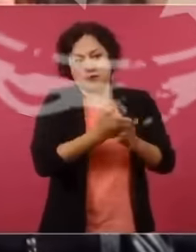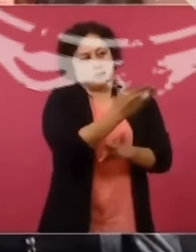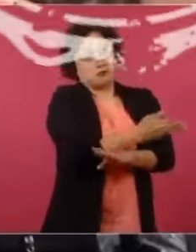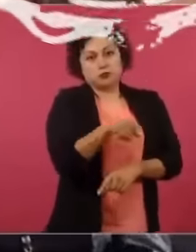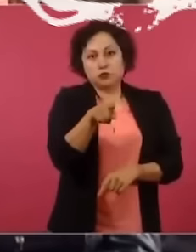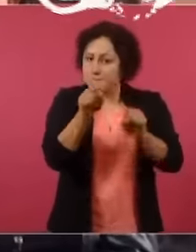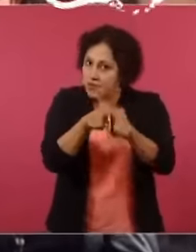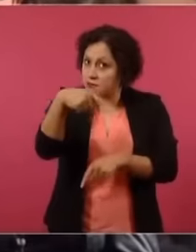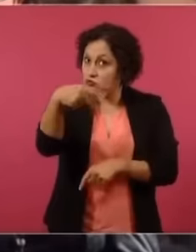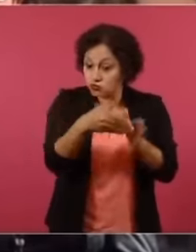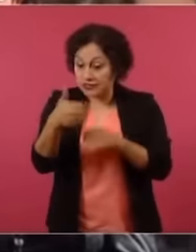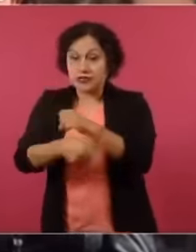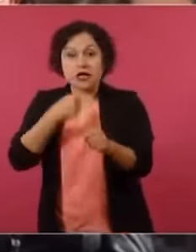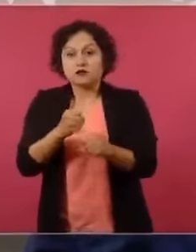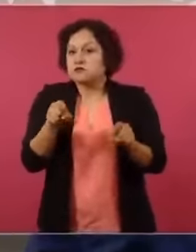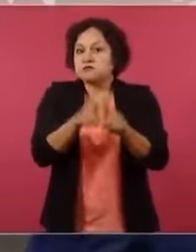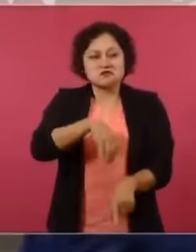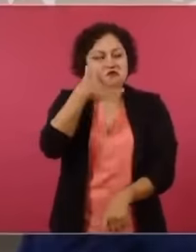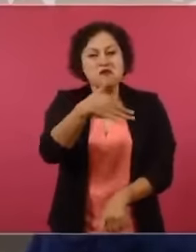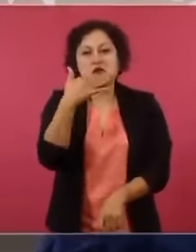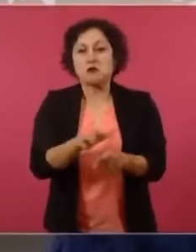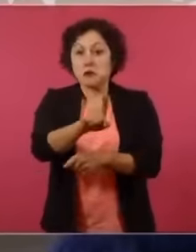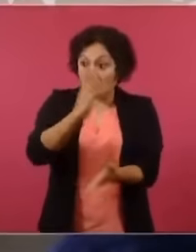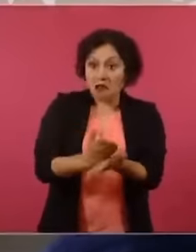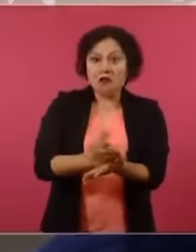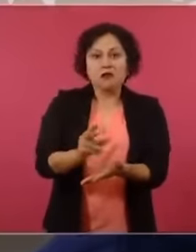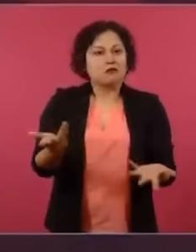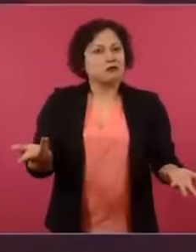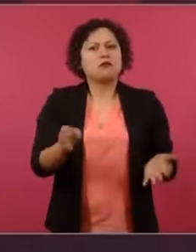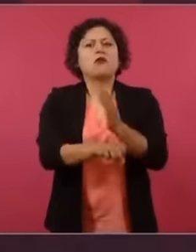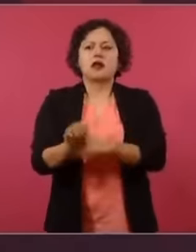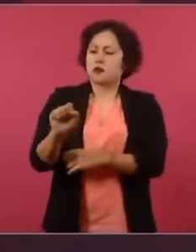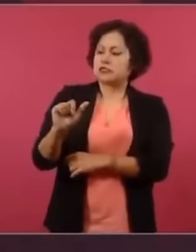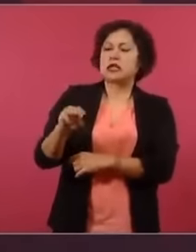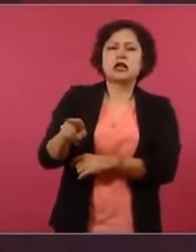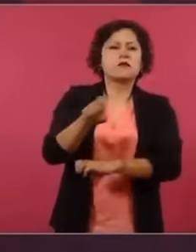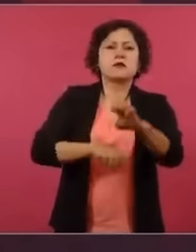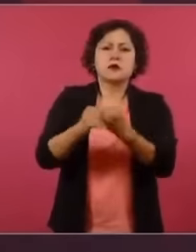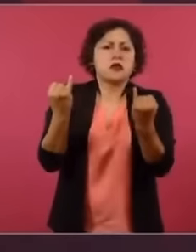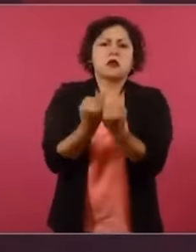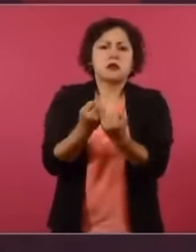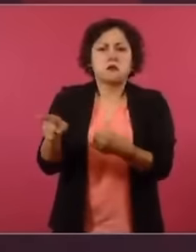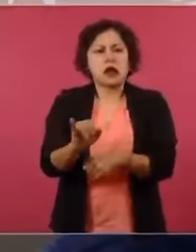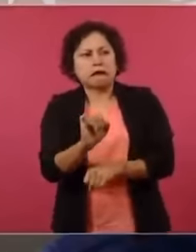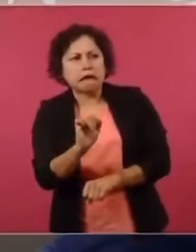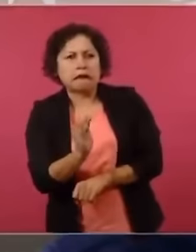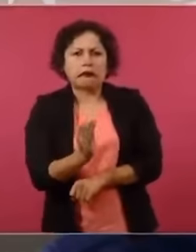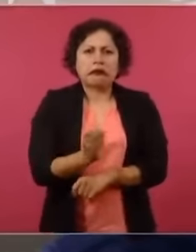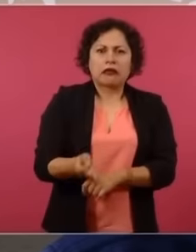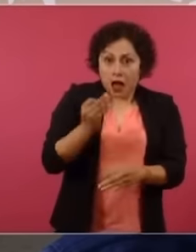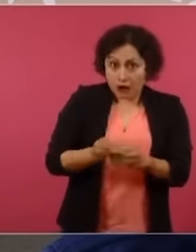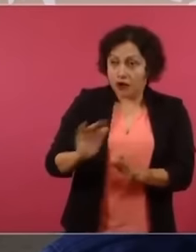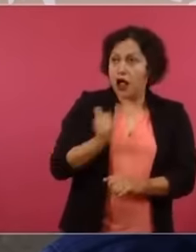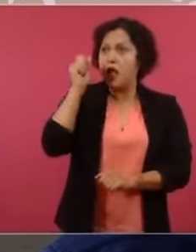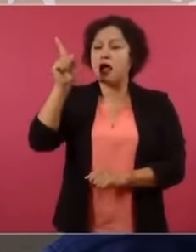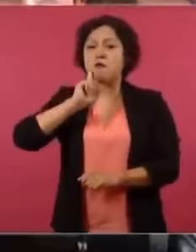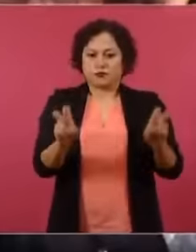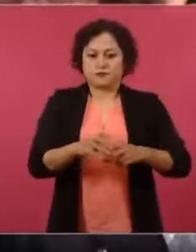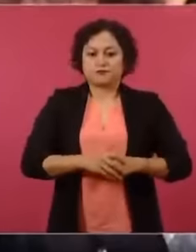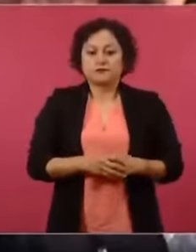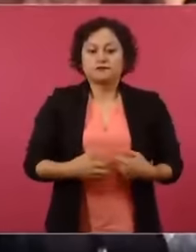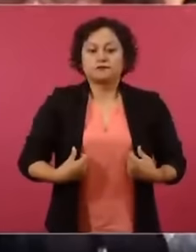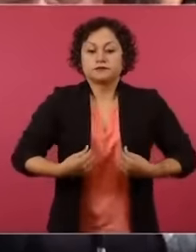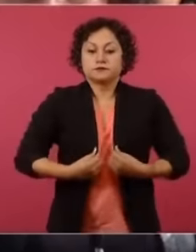Porque la mafia del poder no se acabó, presidente, con usted. Ahí siguen. Novia Slim, se retrata con todos los presidentes que vienen. Ya se retrató con Claudia. Ellos no pierden. Ellos van a seguir ahí.